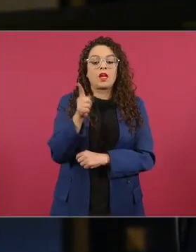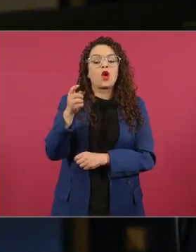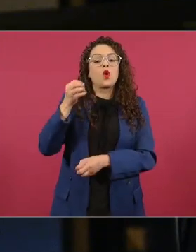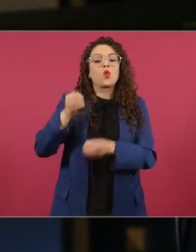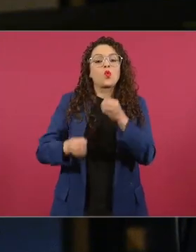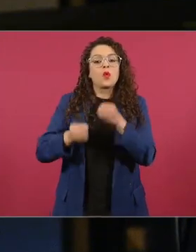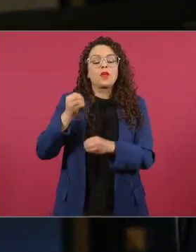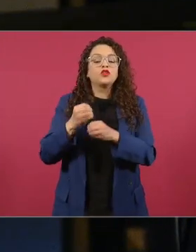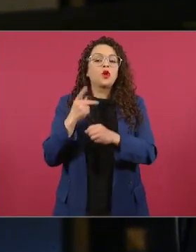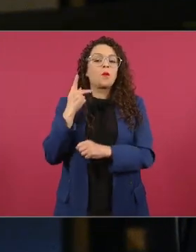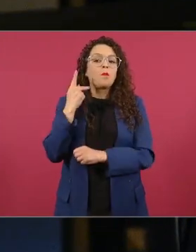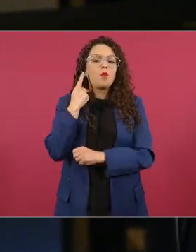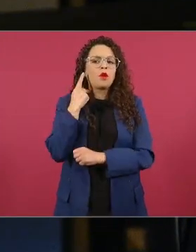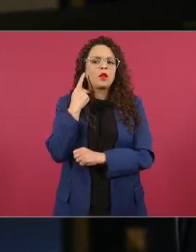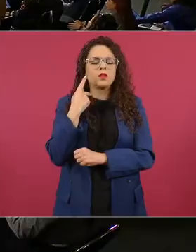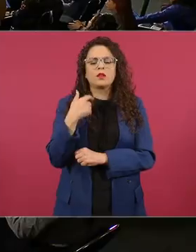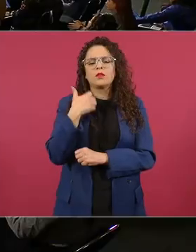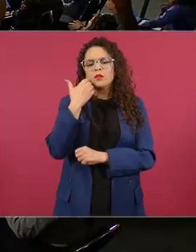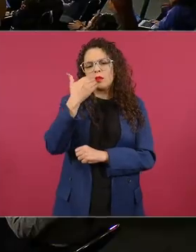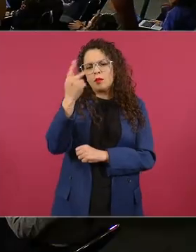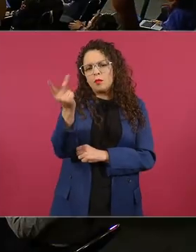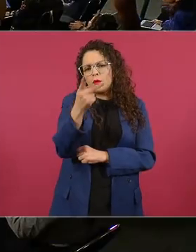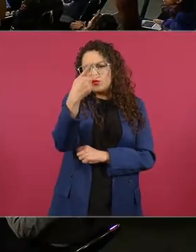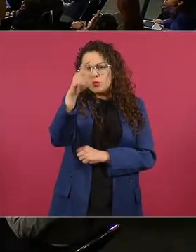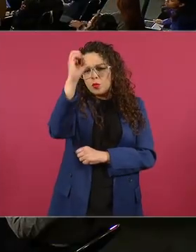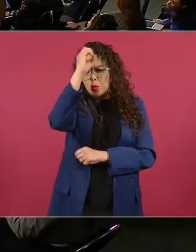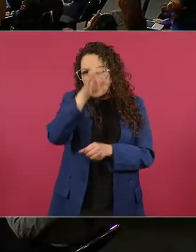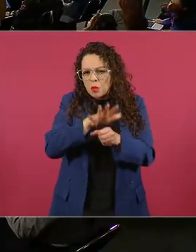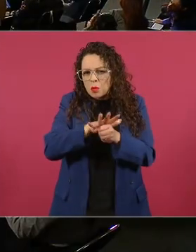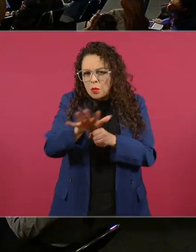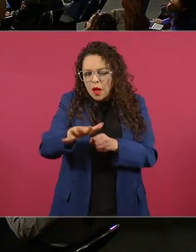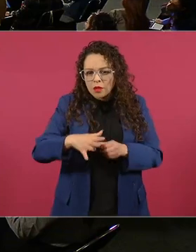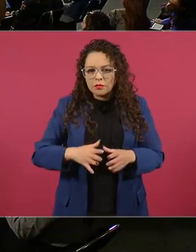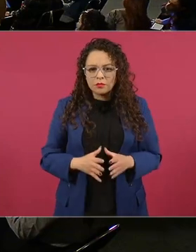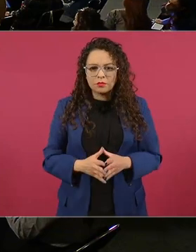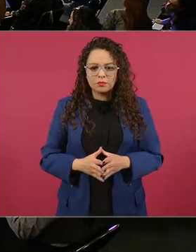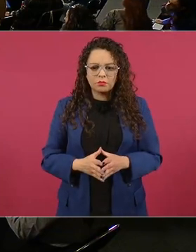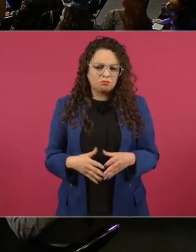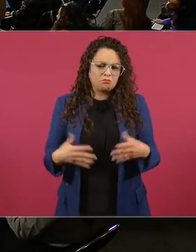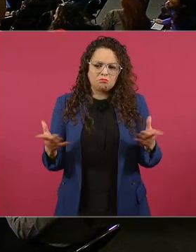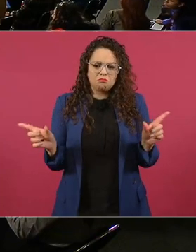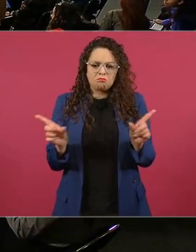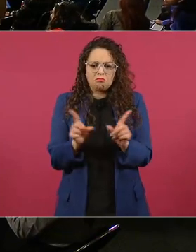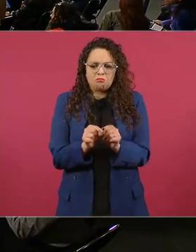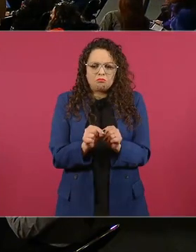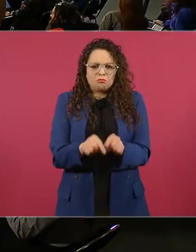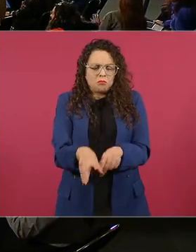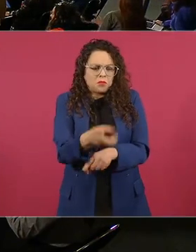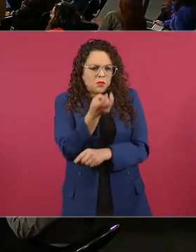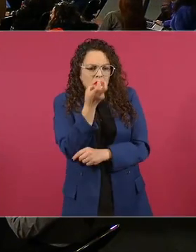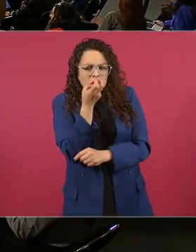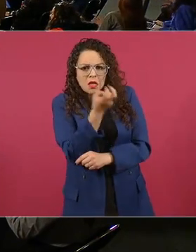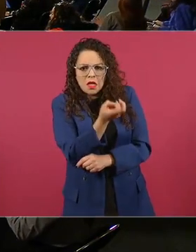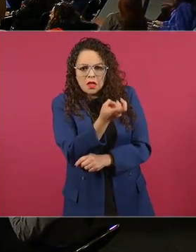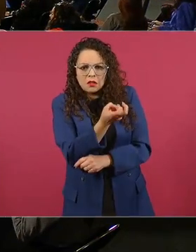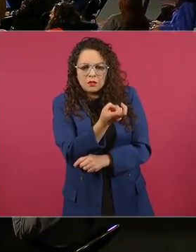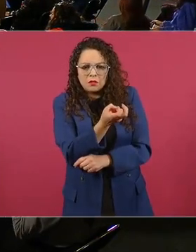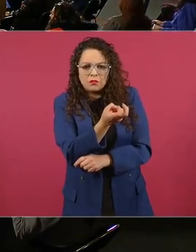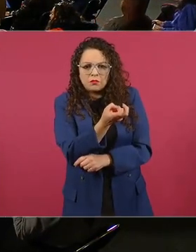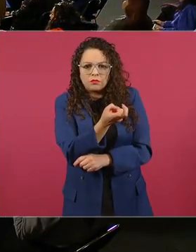su opinión respecto a ese tema presidente pues es eso este son poderes